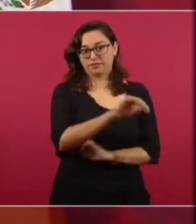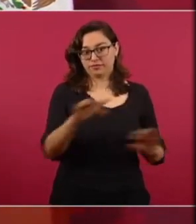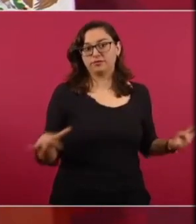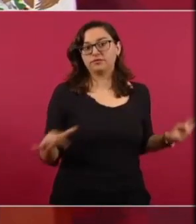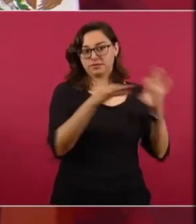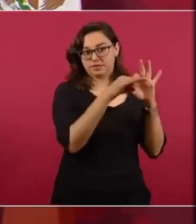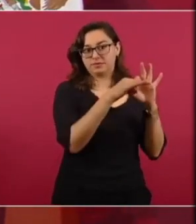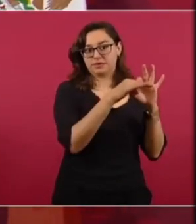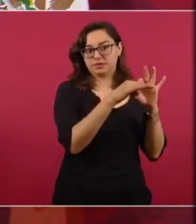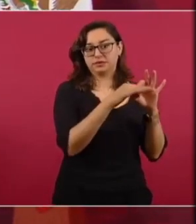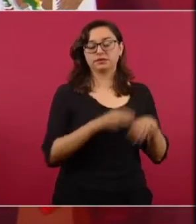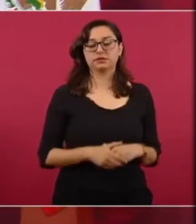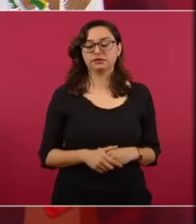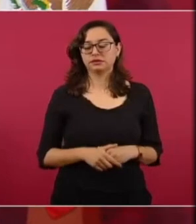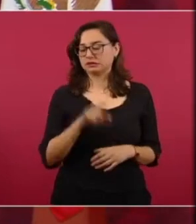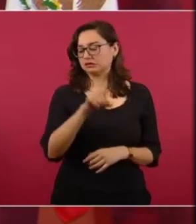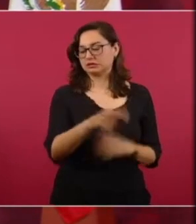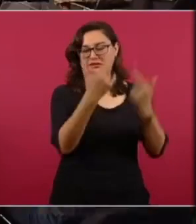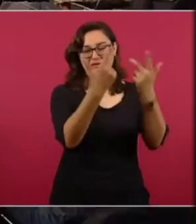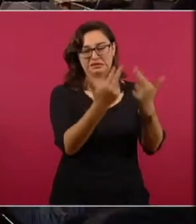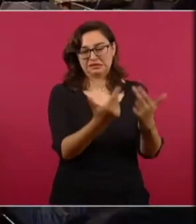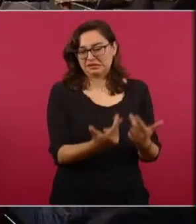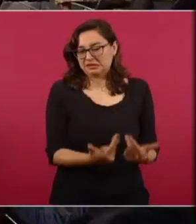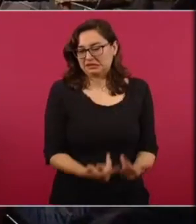¿por qué no pasas el video?